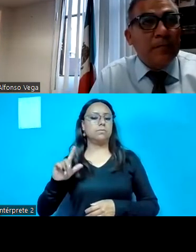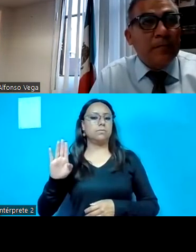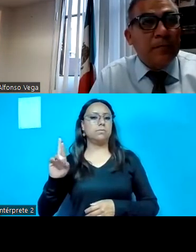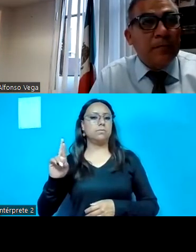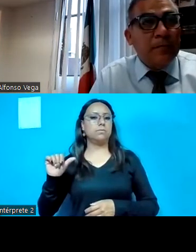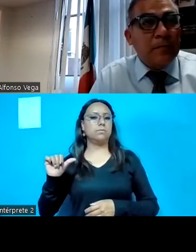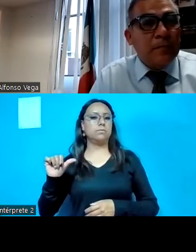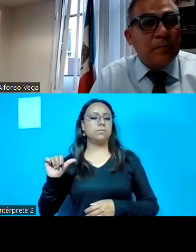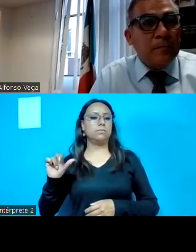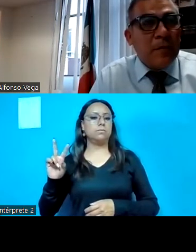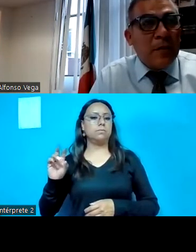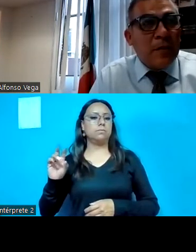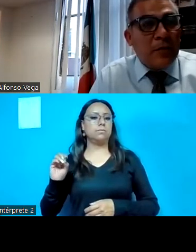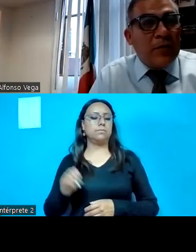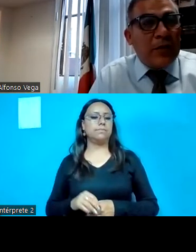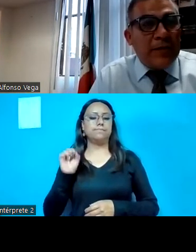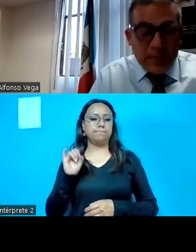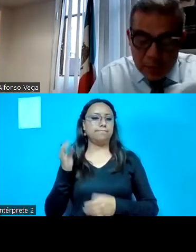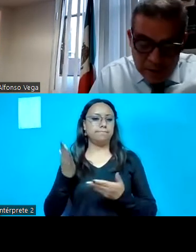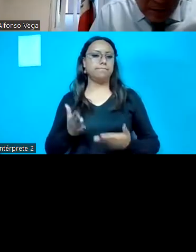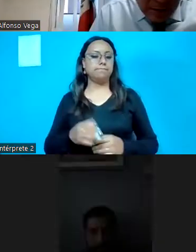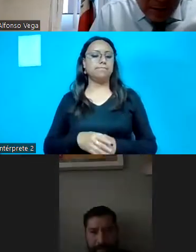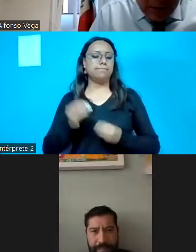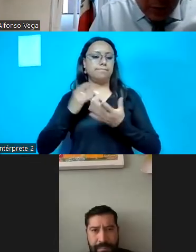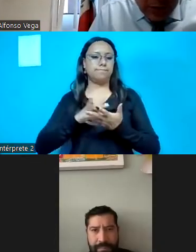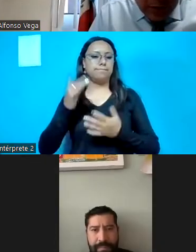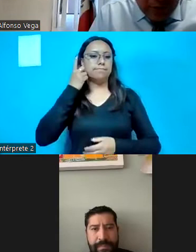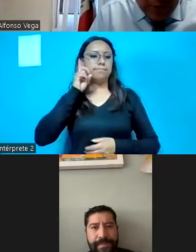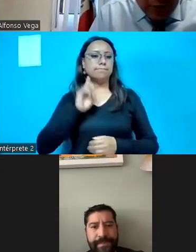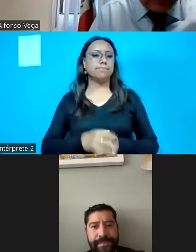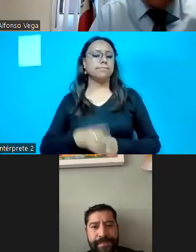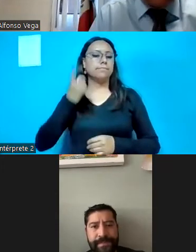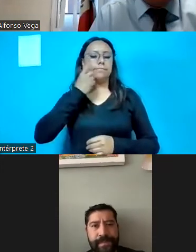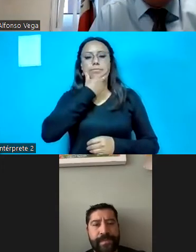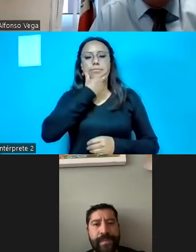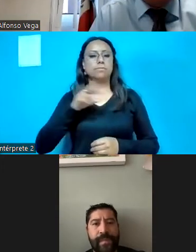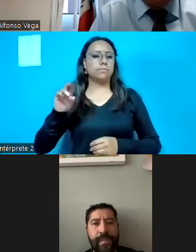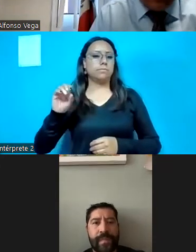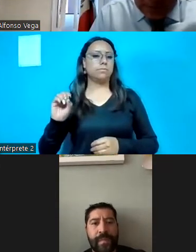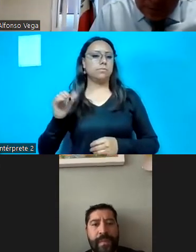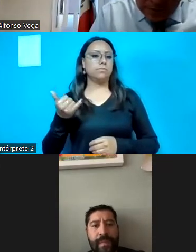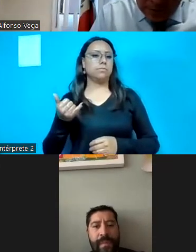Xochitl Bravo presente. Muchas gracias, diputado. Diputado Royfi Torres González.